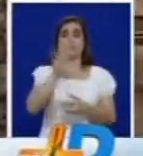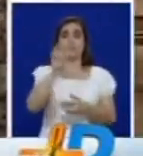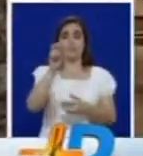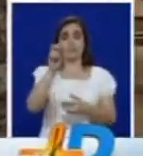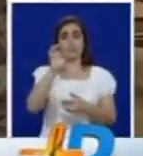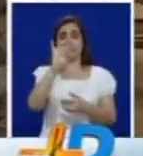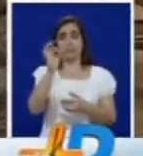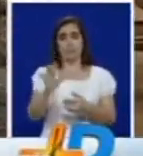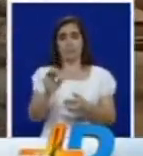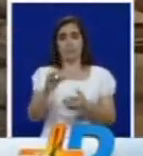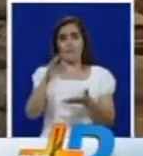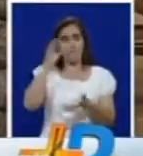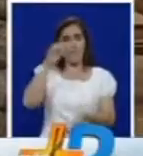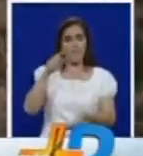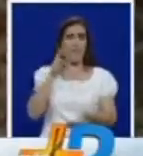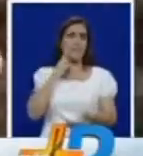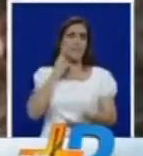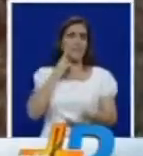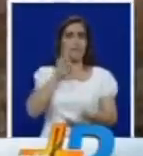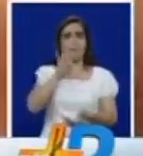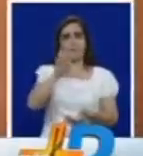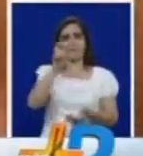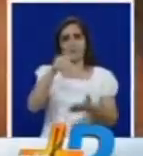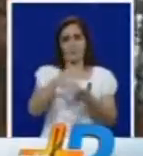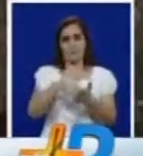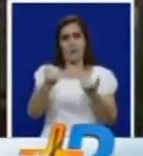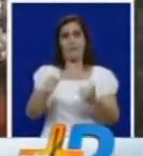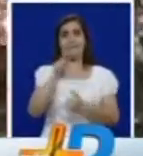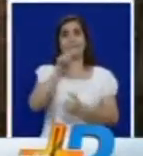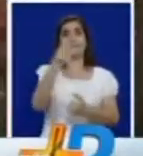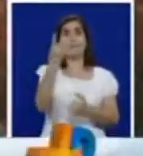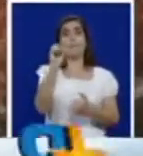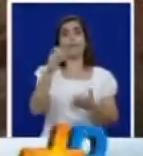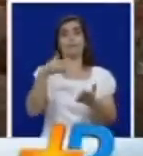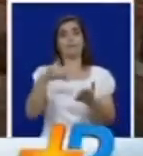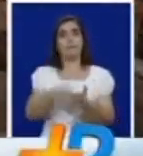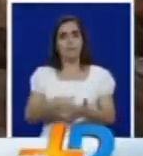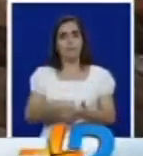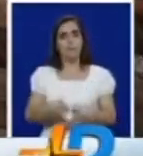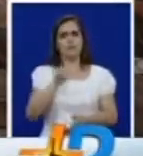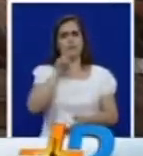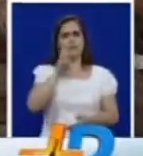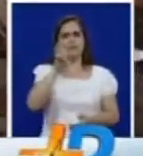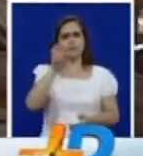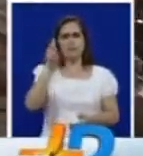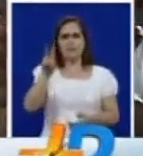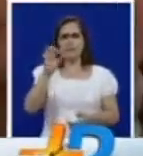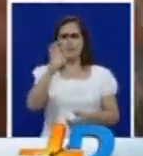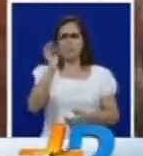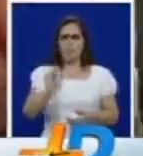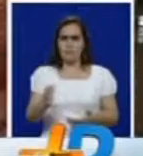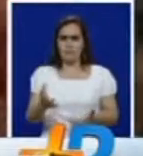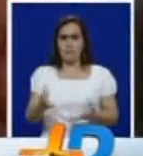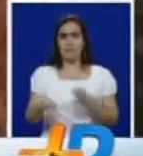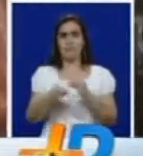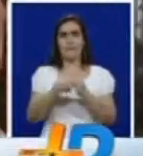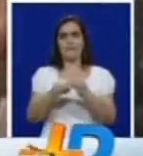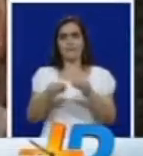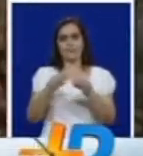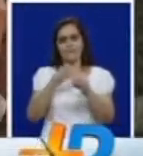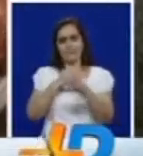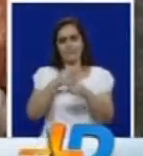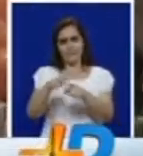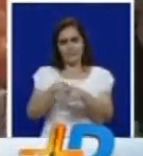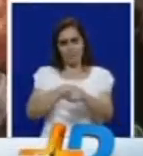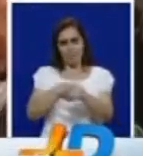El bulto de papa amarilla de 47 mil pesos pasó a 120 mil, con un aumento de 187%. La cebolla larga